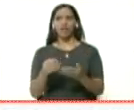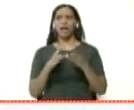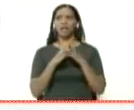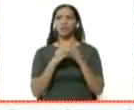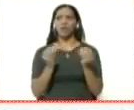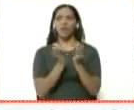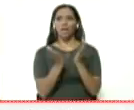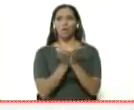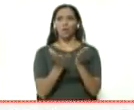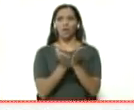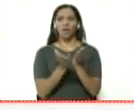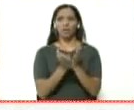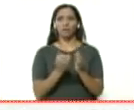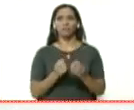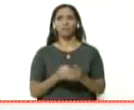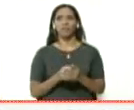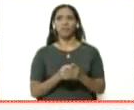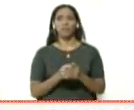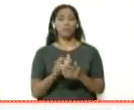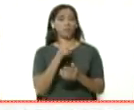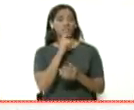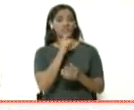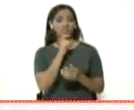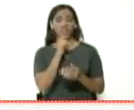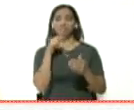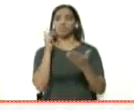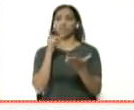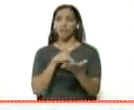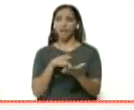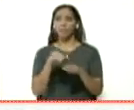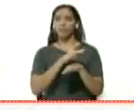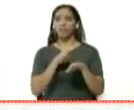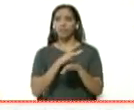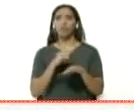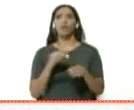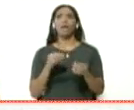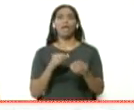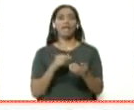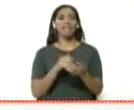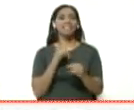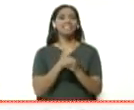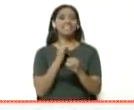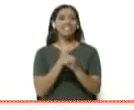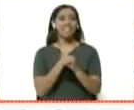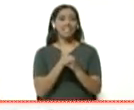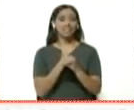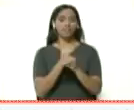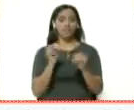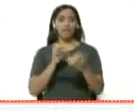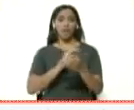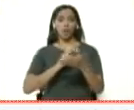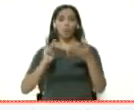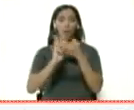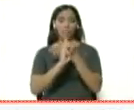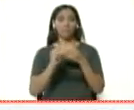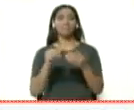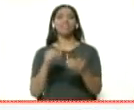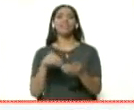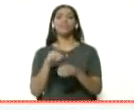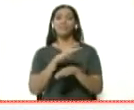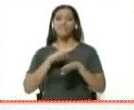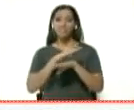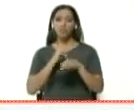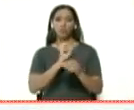todas las escuelas. Si es muy difícil llegar al ministerio, en la página web del ministerio también lo puedes bajar, www